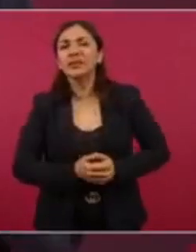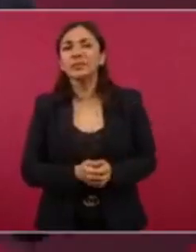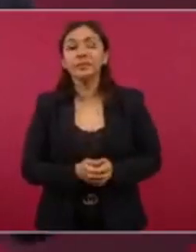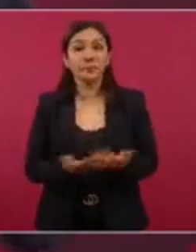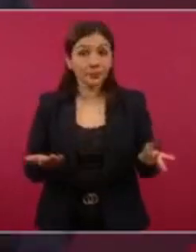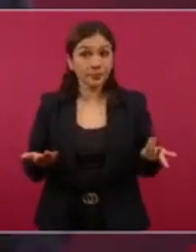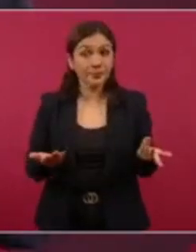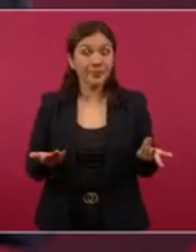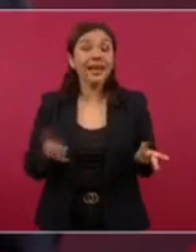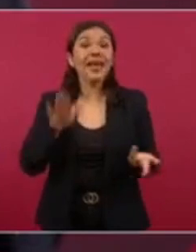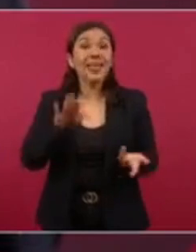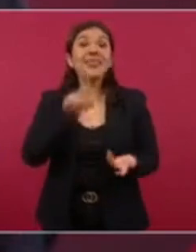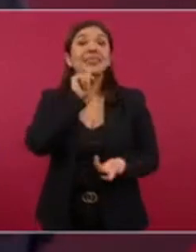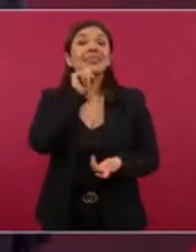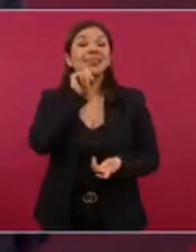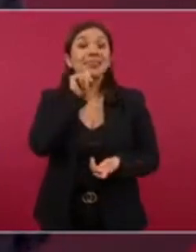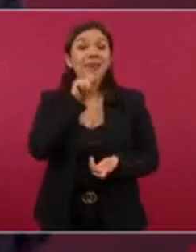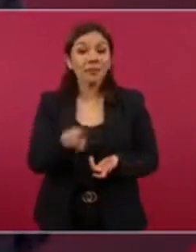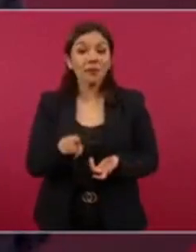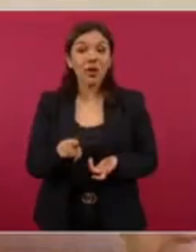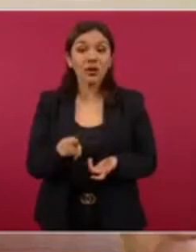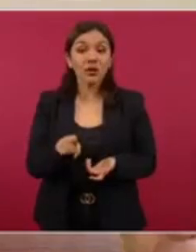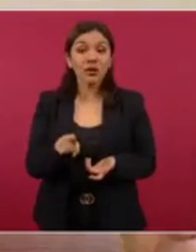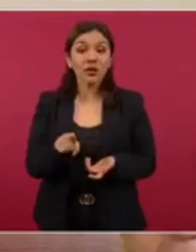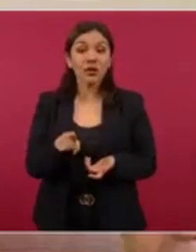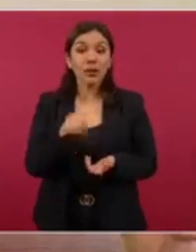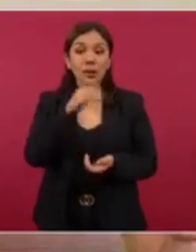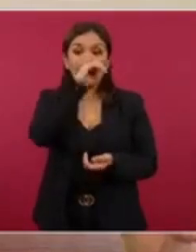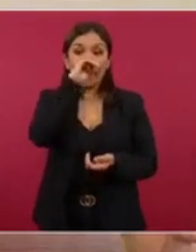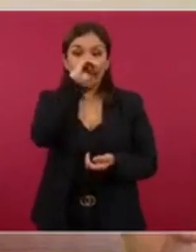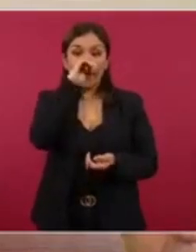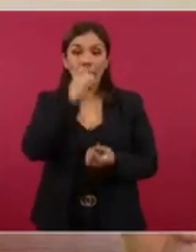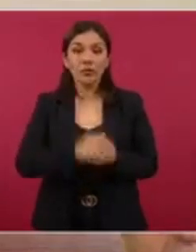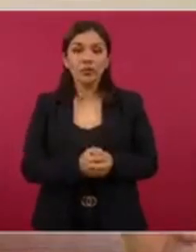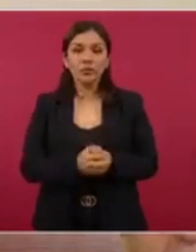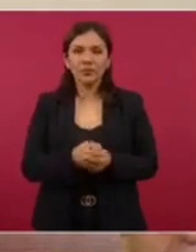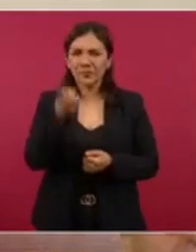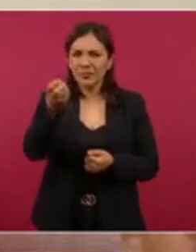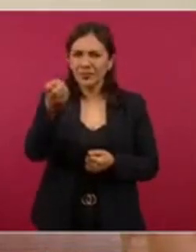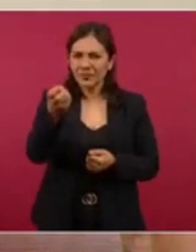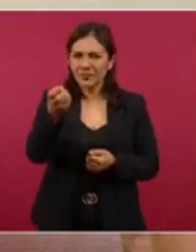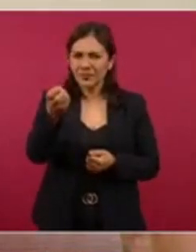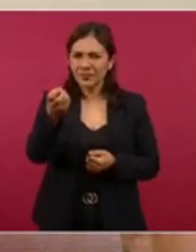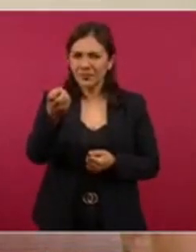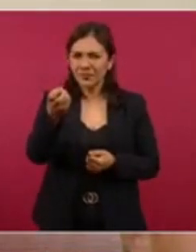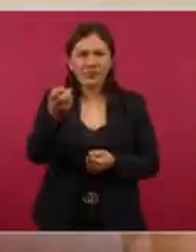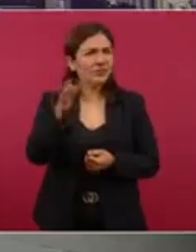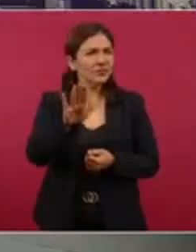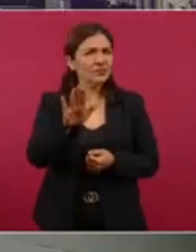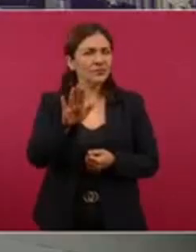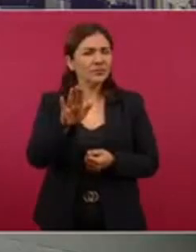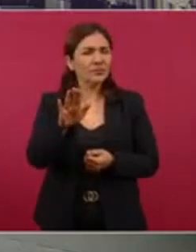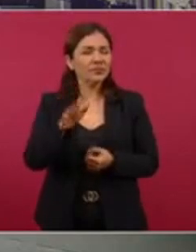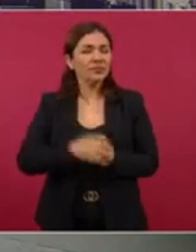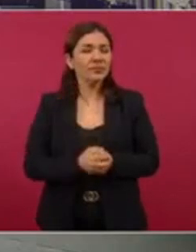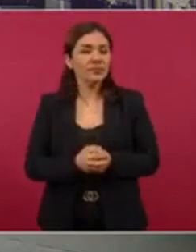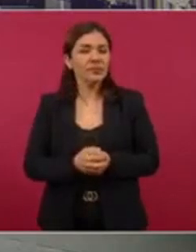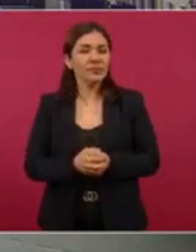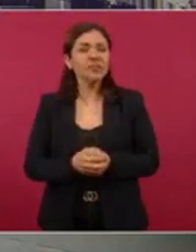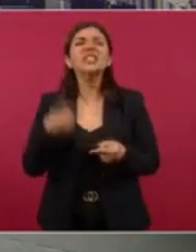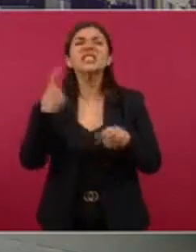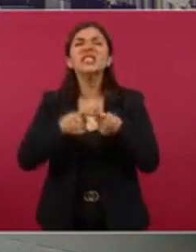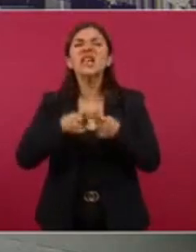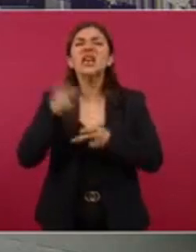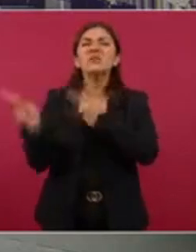Y además, ¿ese fue el que le preguntó? No, no, fue Loret. ¿Quién fue?